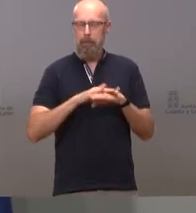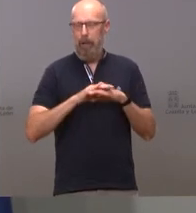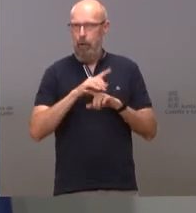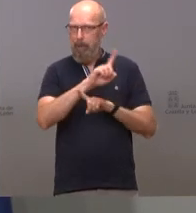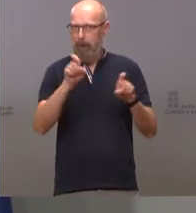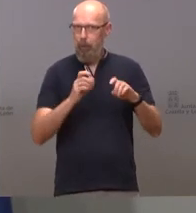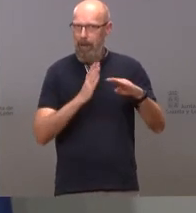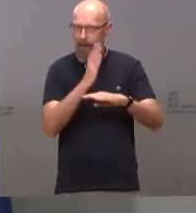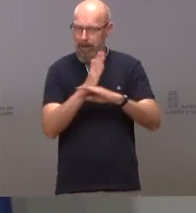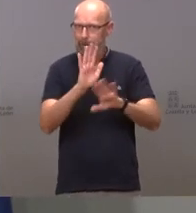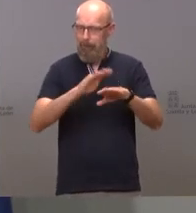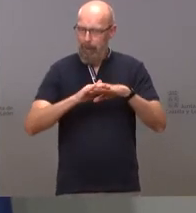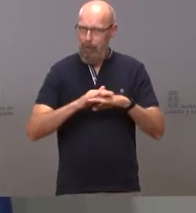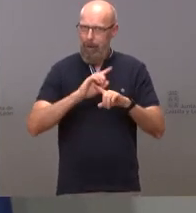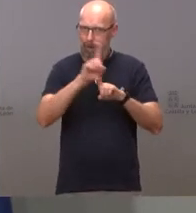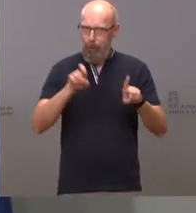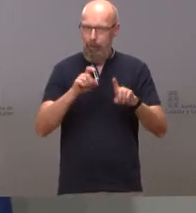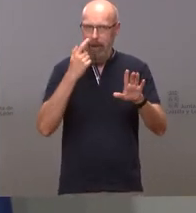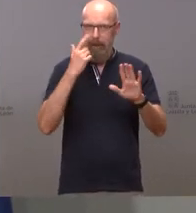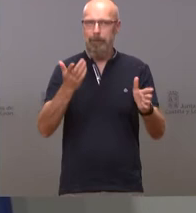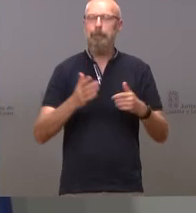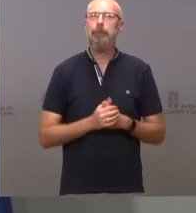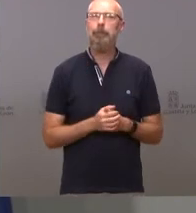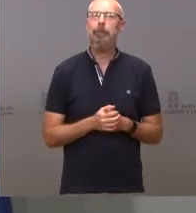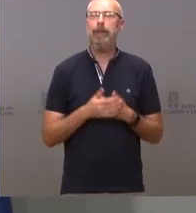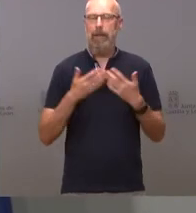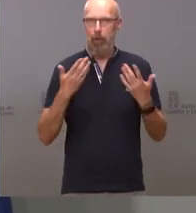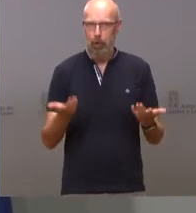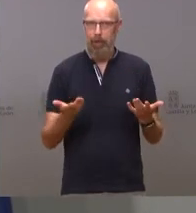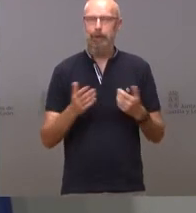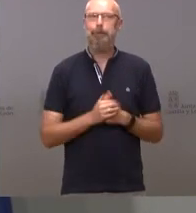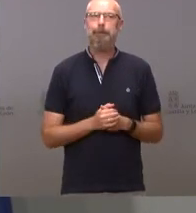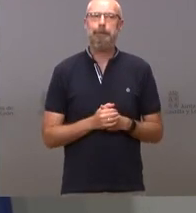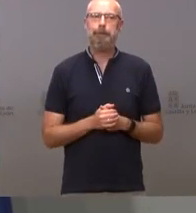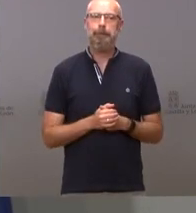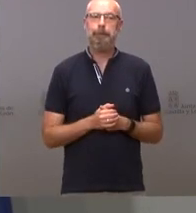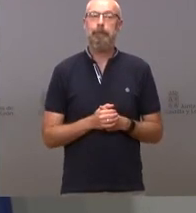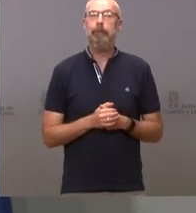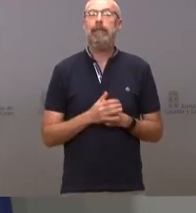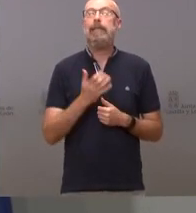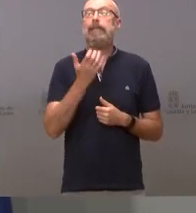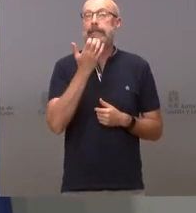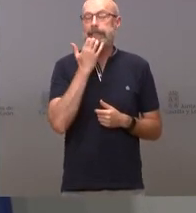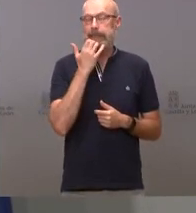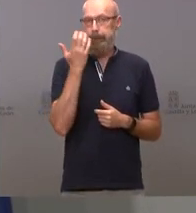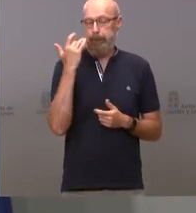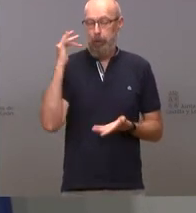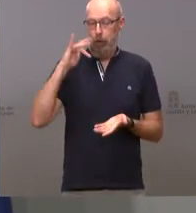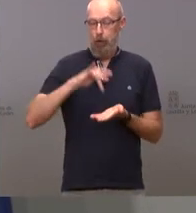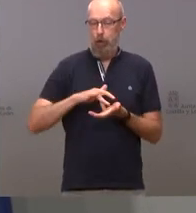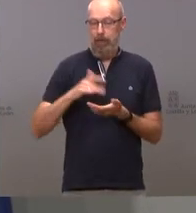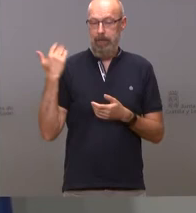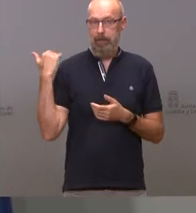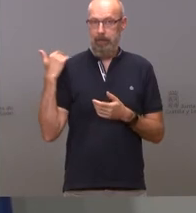vamos a estar aquí mucho rato y la voy a acabar entonces si en ese momento el mando